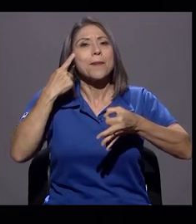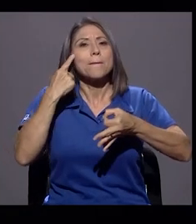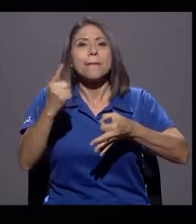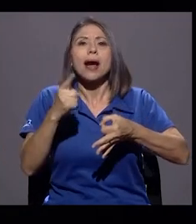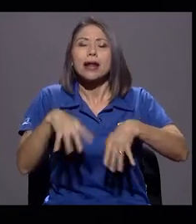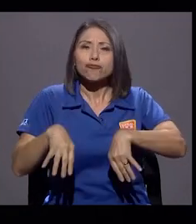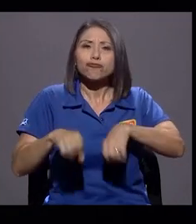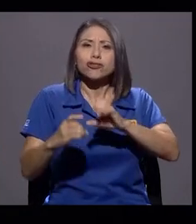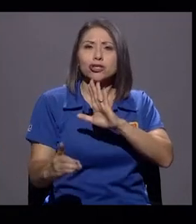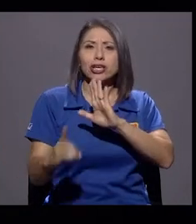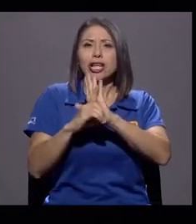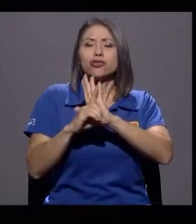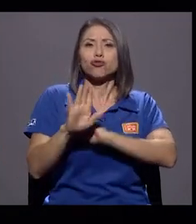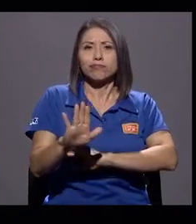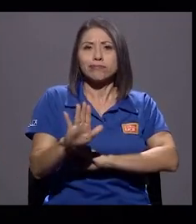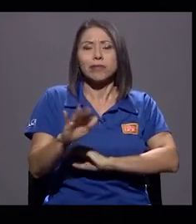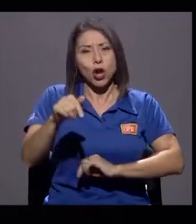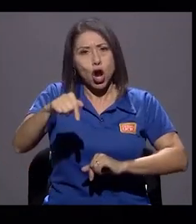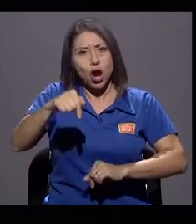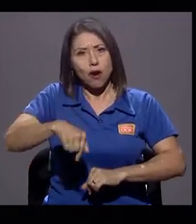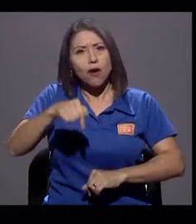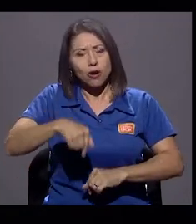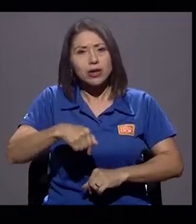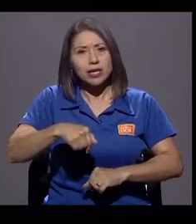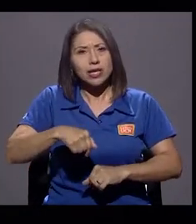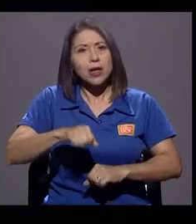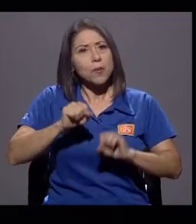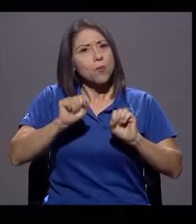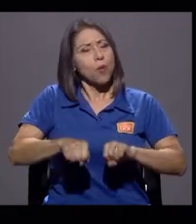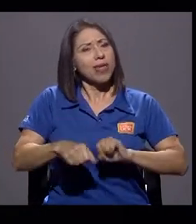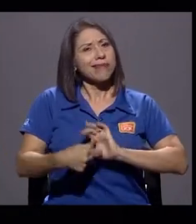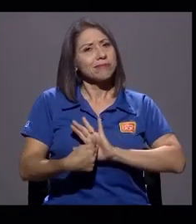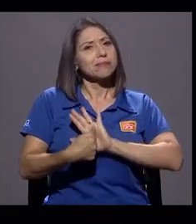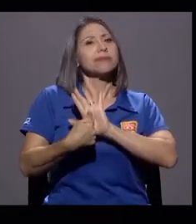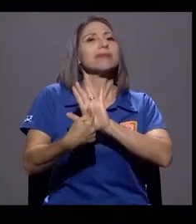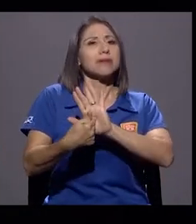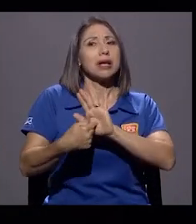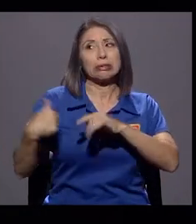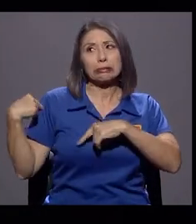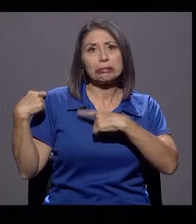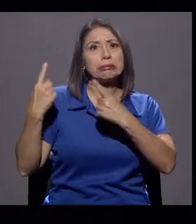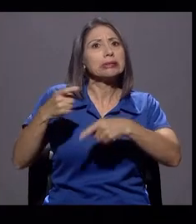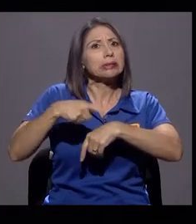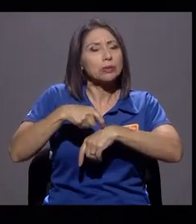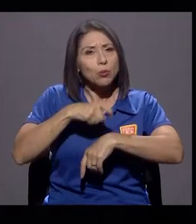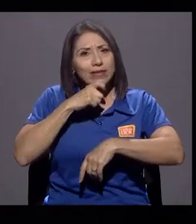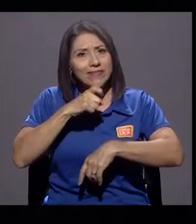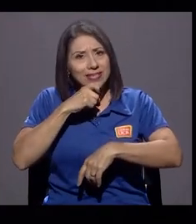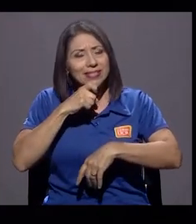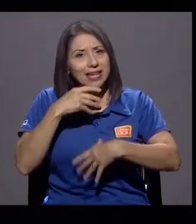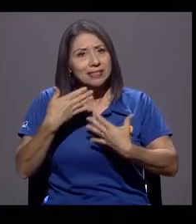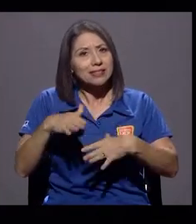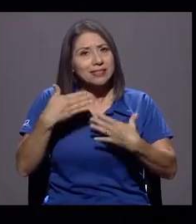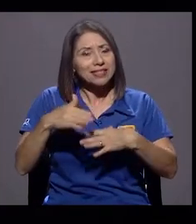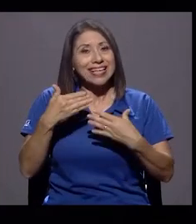su derecho. Y hoy nos lo puede presumir luego de una jornada muy difícil en este caso, ya casi dos